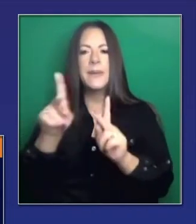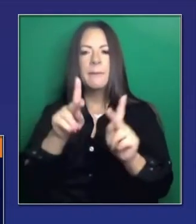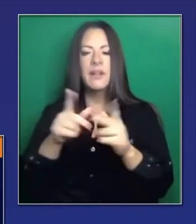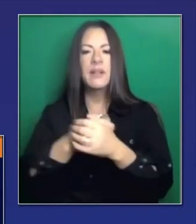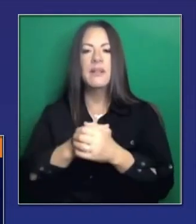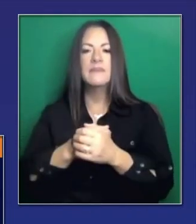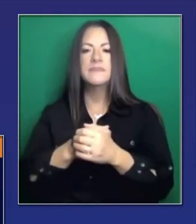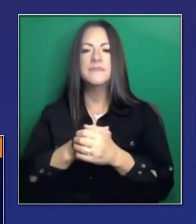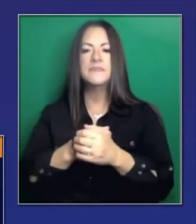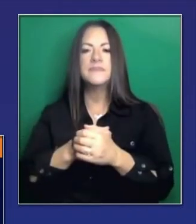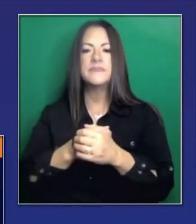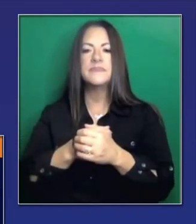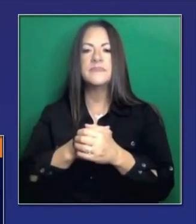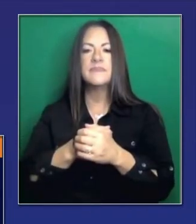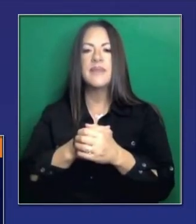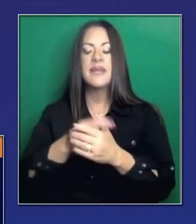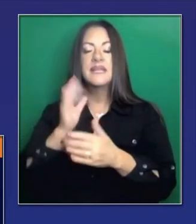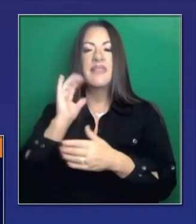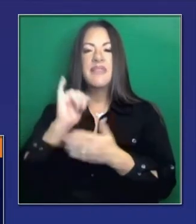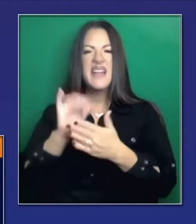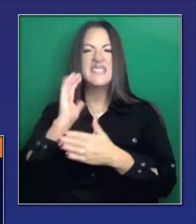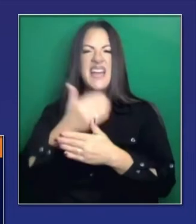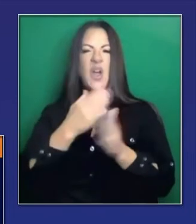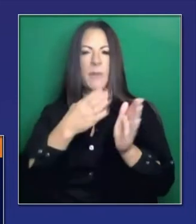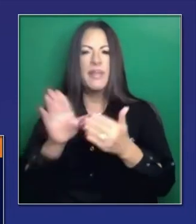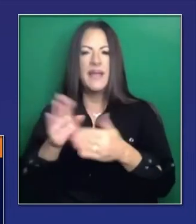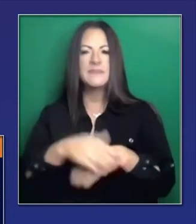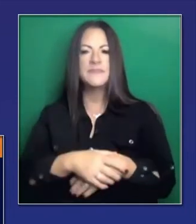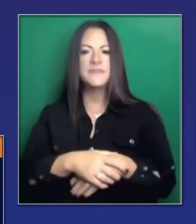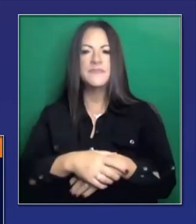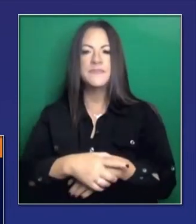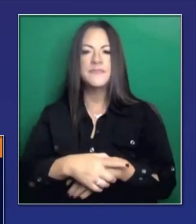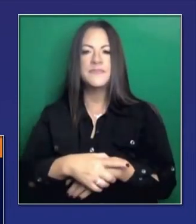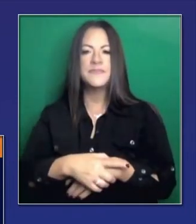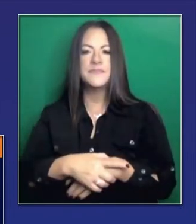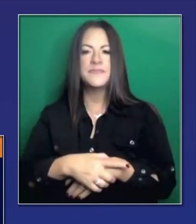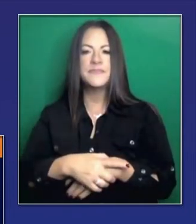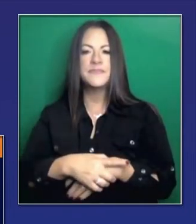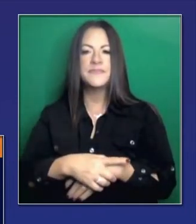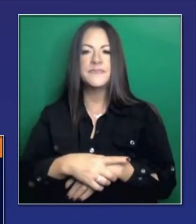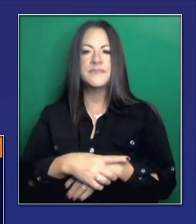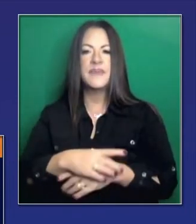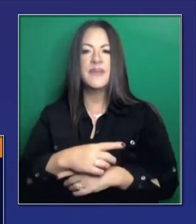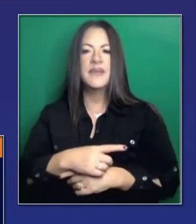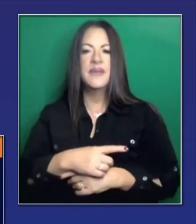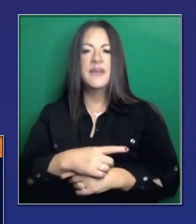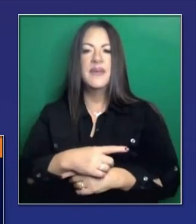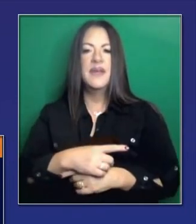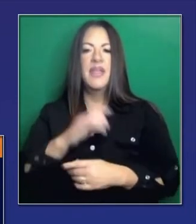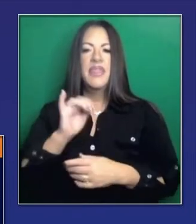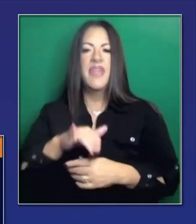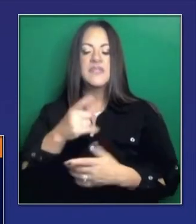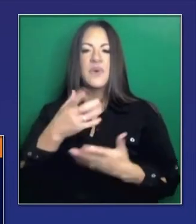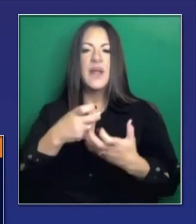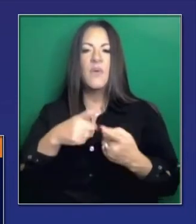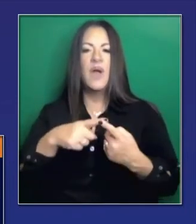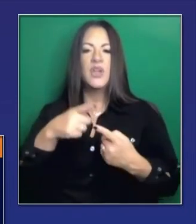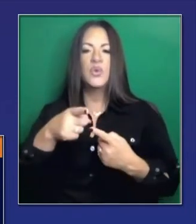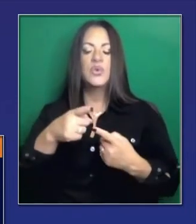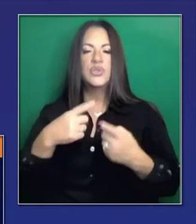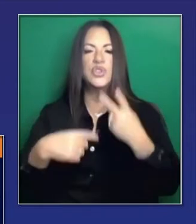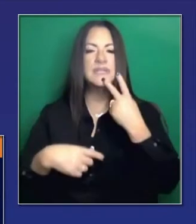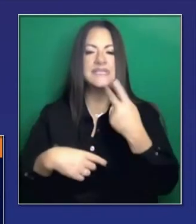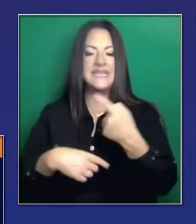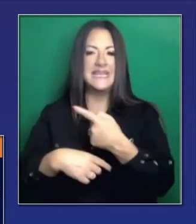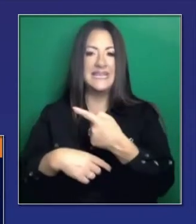de nuestras estrategias de distribución. Aquí para ponernos al tanto del número de dosis y luego la